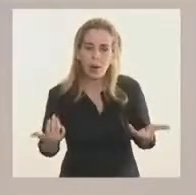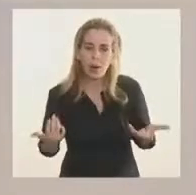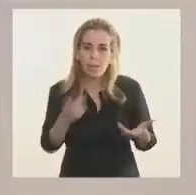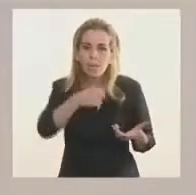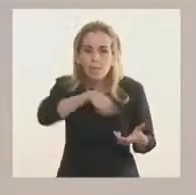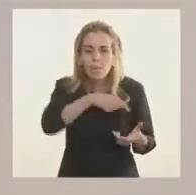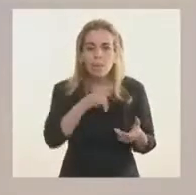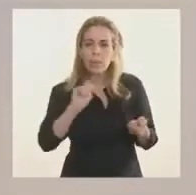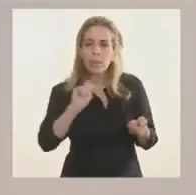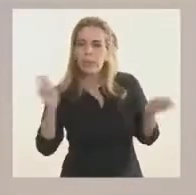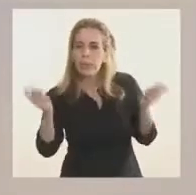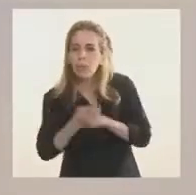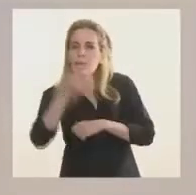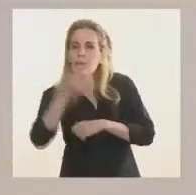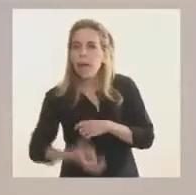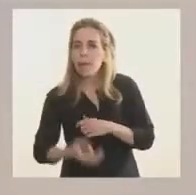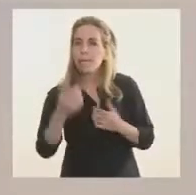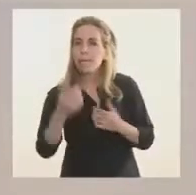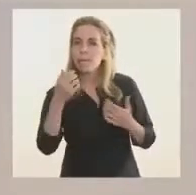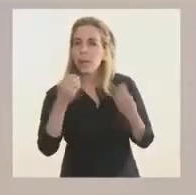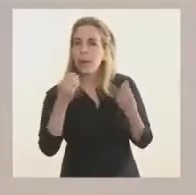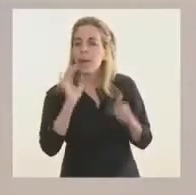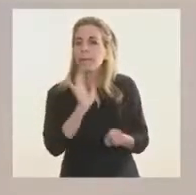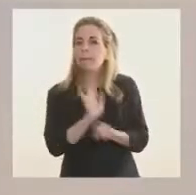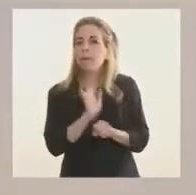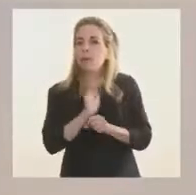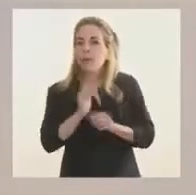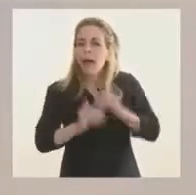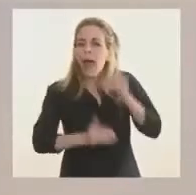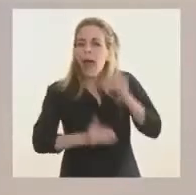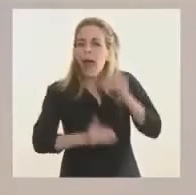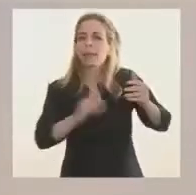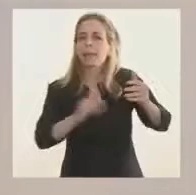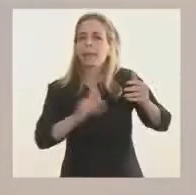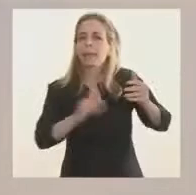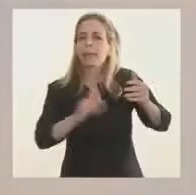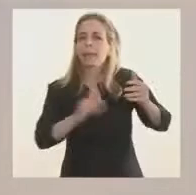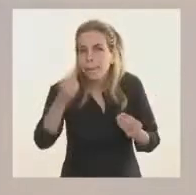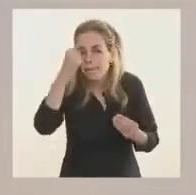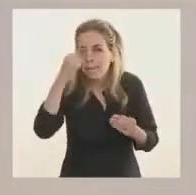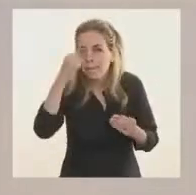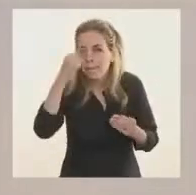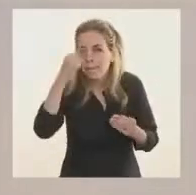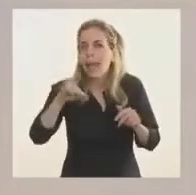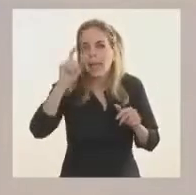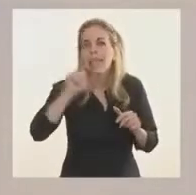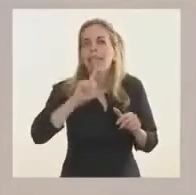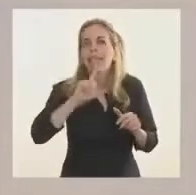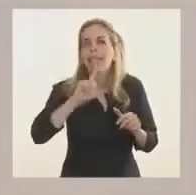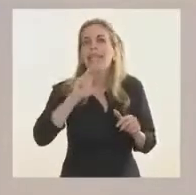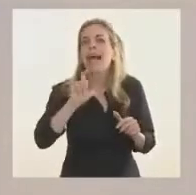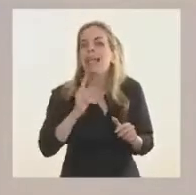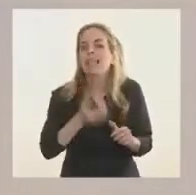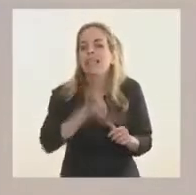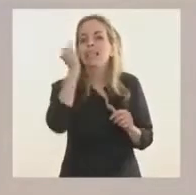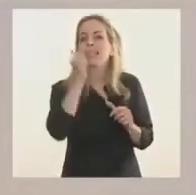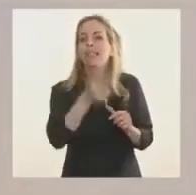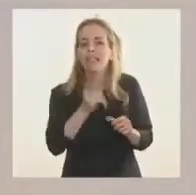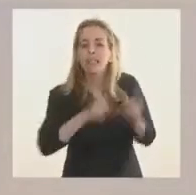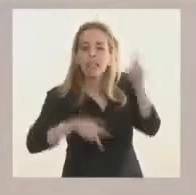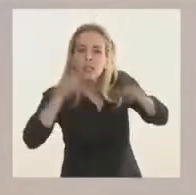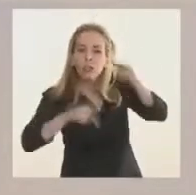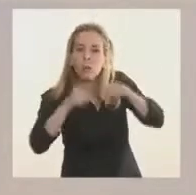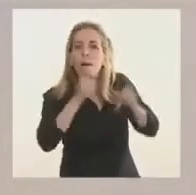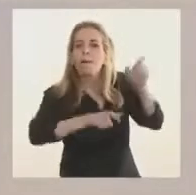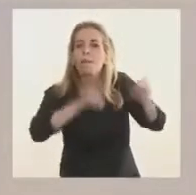nos cambia. Porque crecimos y mucho en la posibilidad de detectar, en ir a buscar o en ir a cazar el